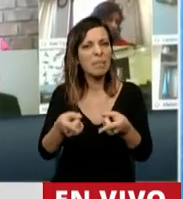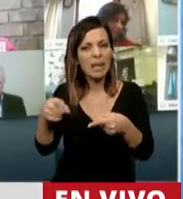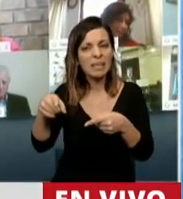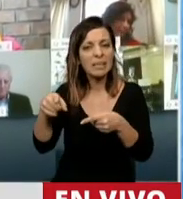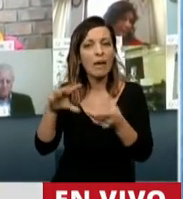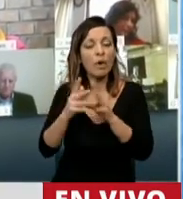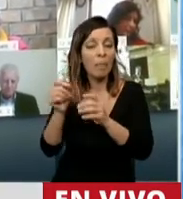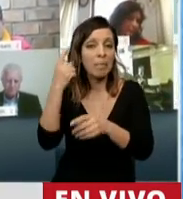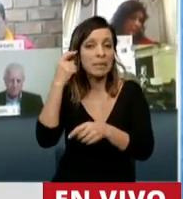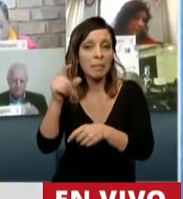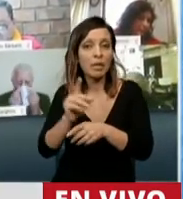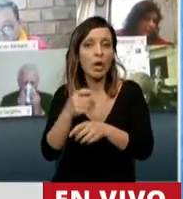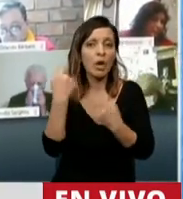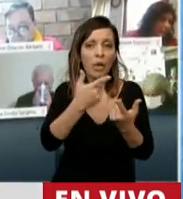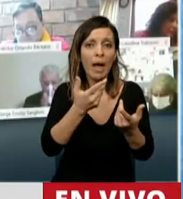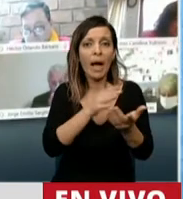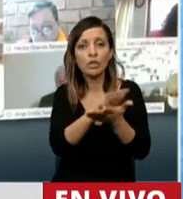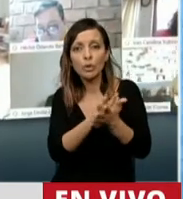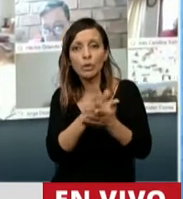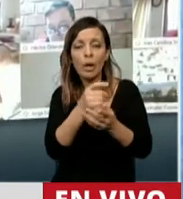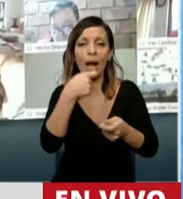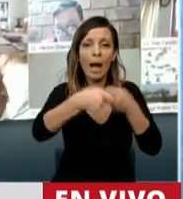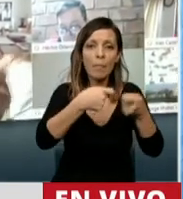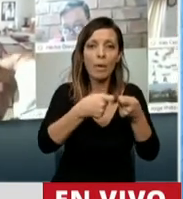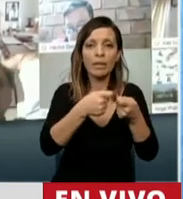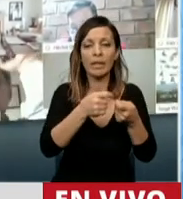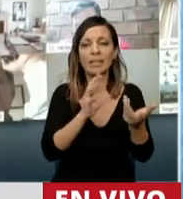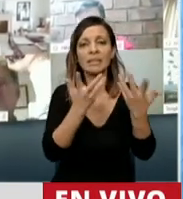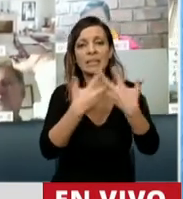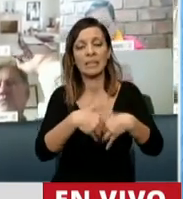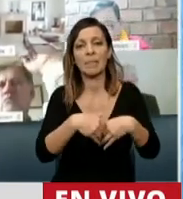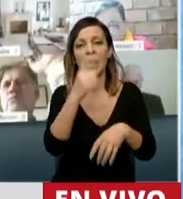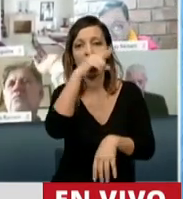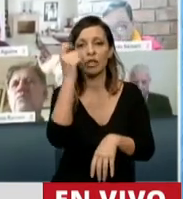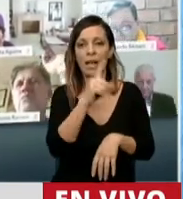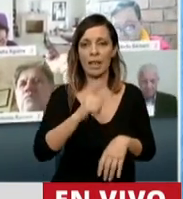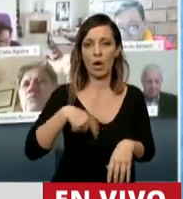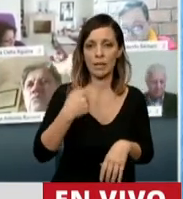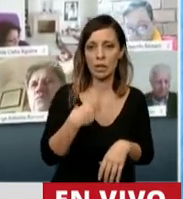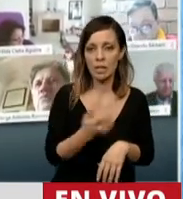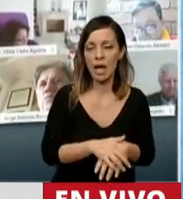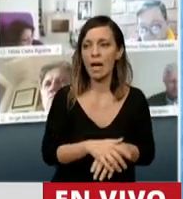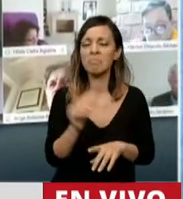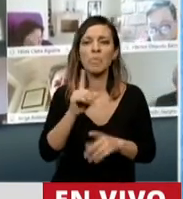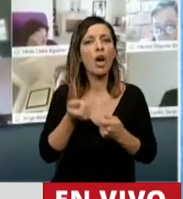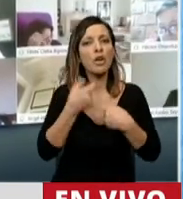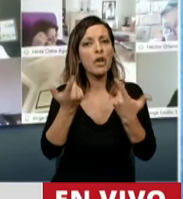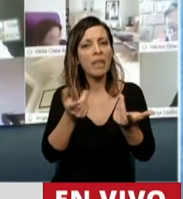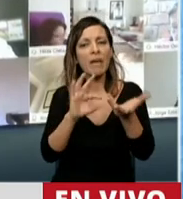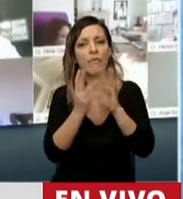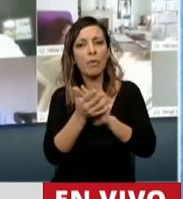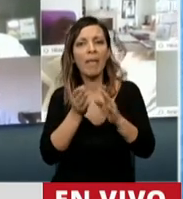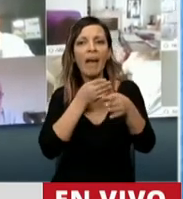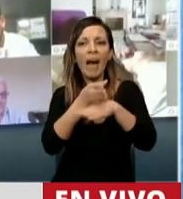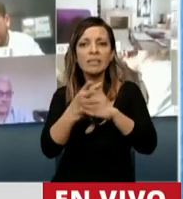incorpora las deudas por aporte y contribuciones al Sistema Nacional de Obras Sociales. Porque no amplía la ventana temporal de